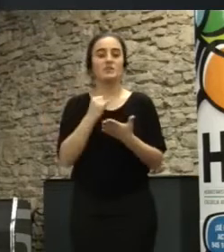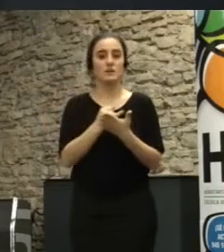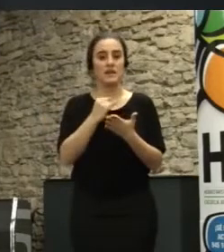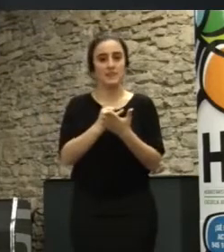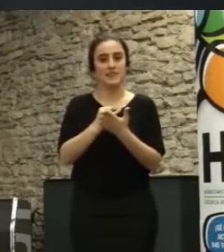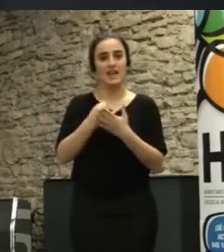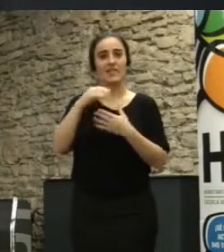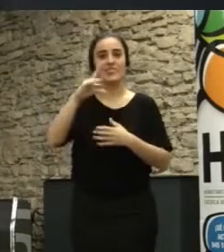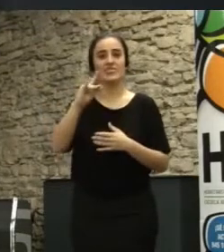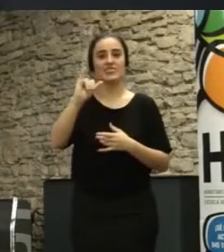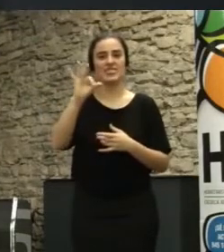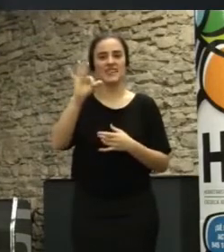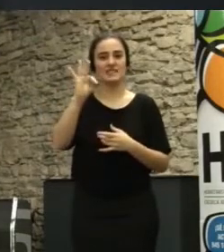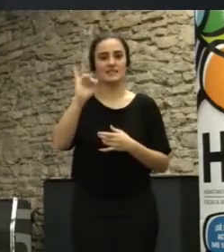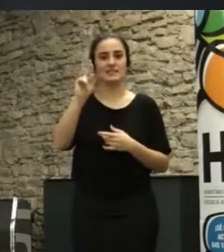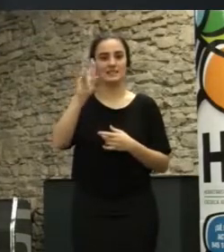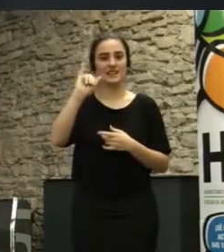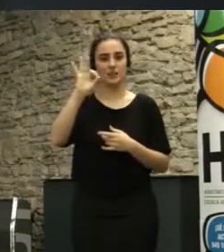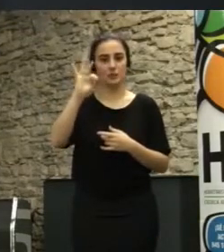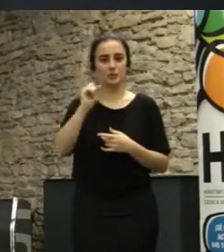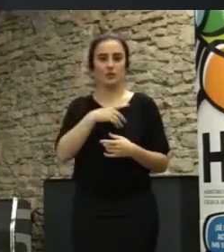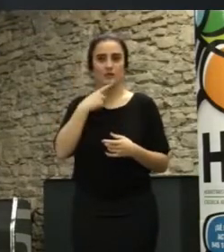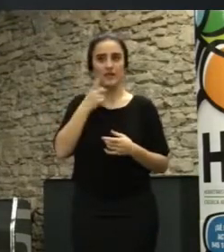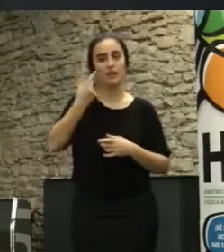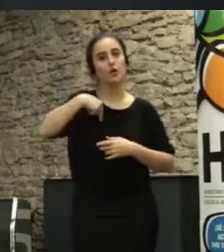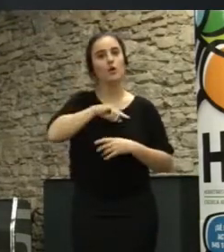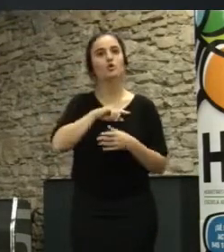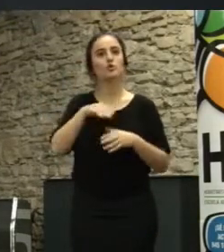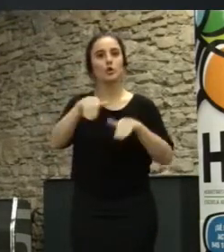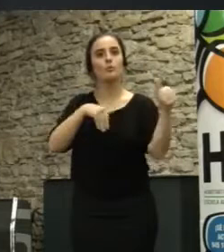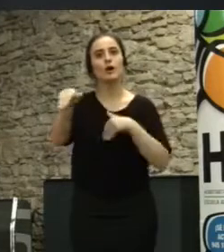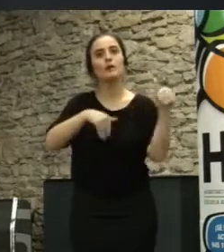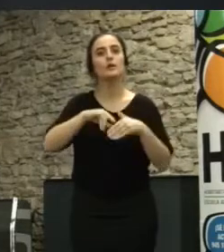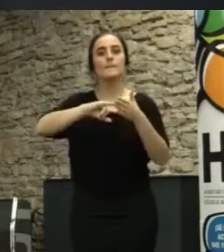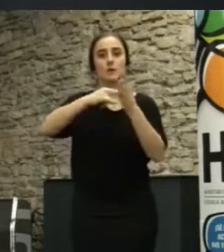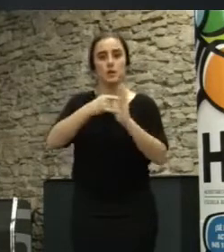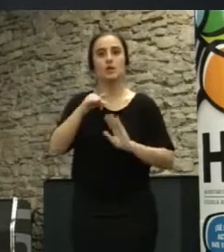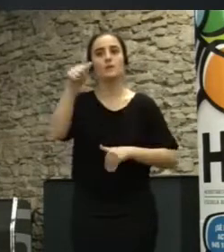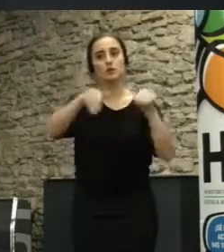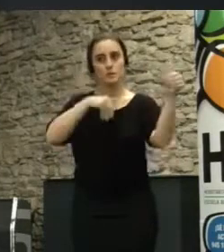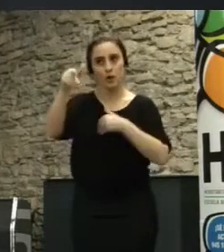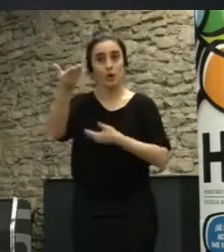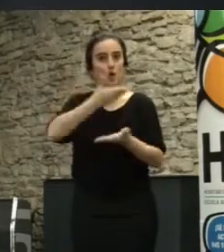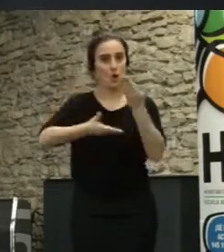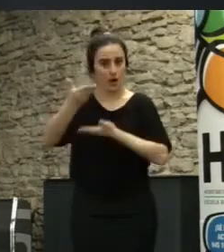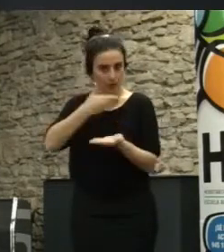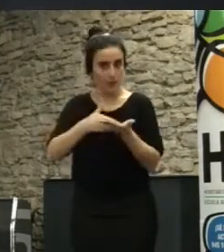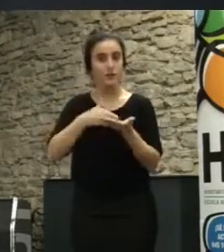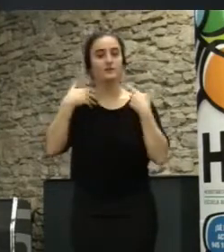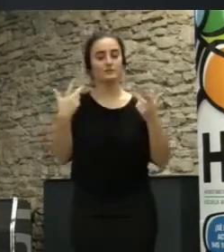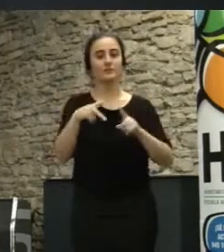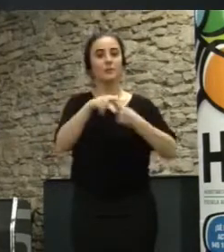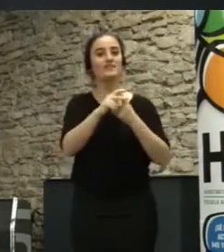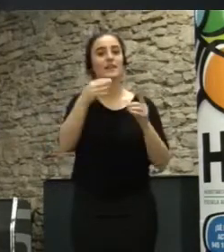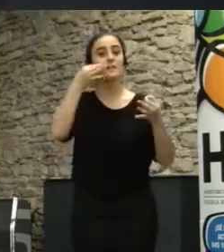la metodología de Medialab era la de siempre, una convocatoria de proyectos, una convocatoria de colaboradores y durante una serie de talleres